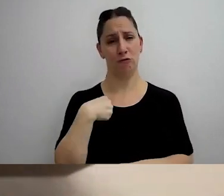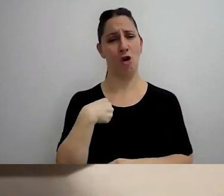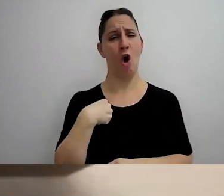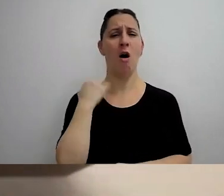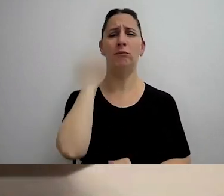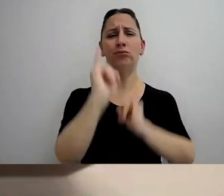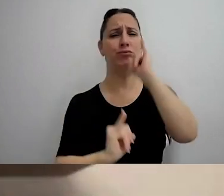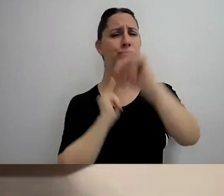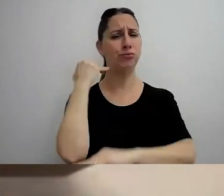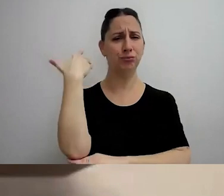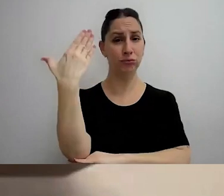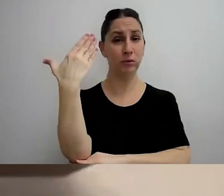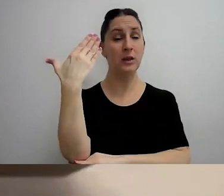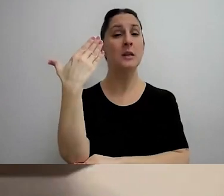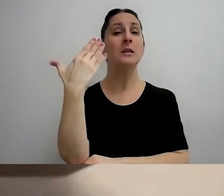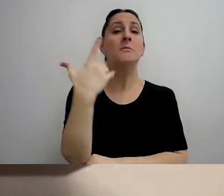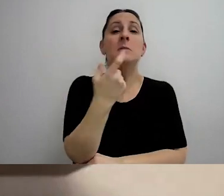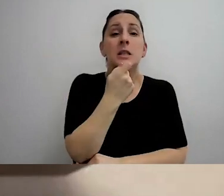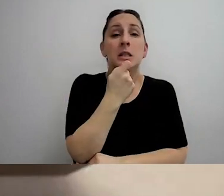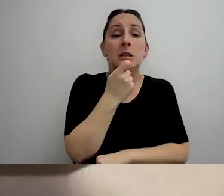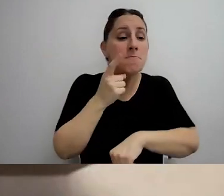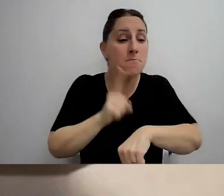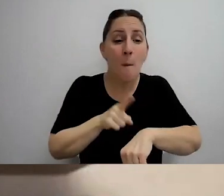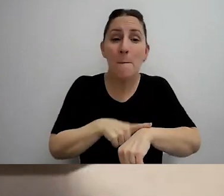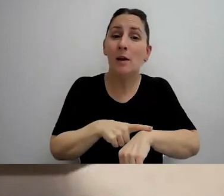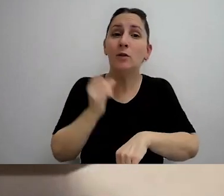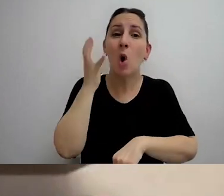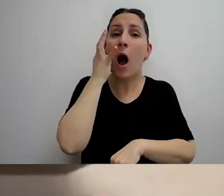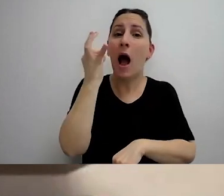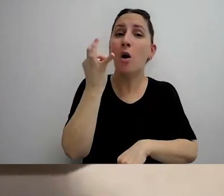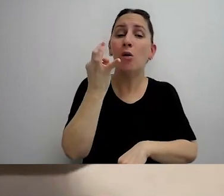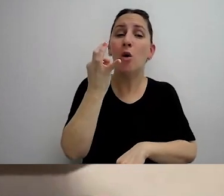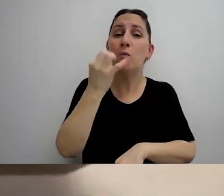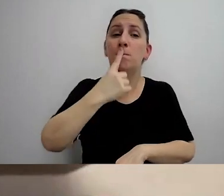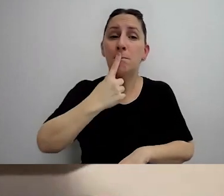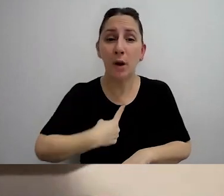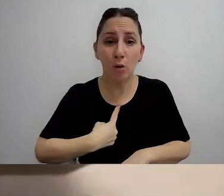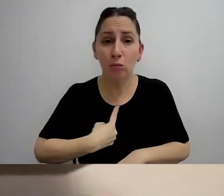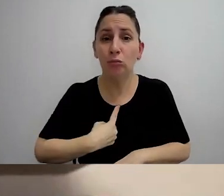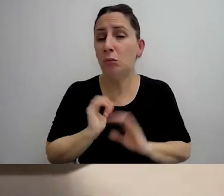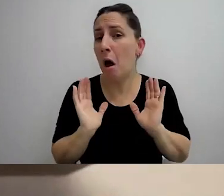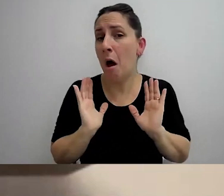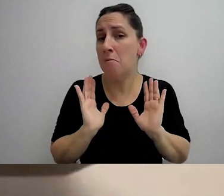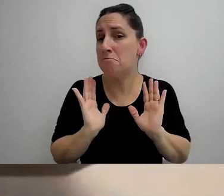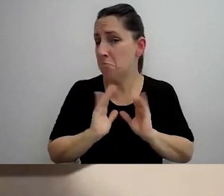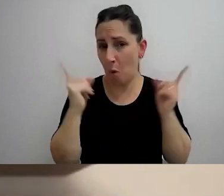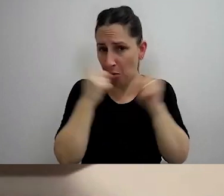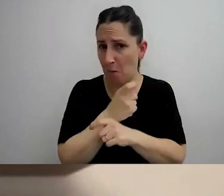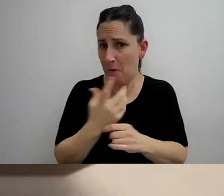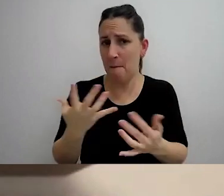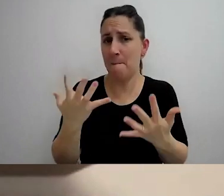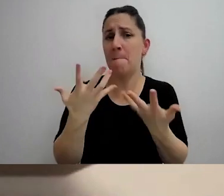pero bueno si en el momento tienen alguna pregunta no me no me molesta es más